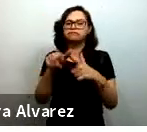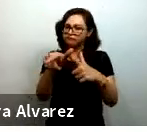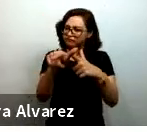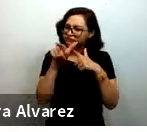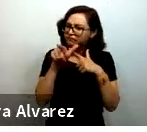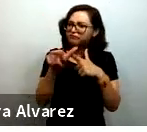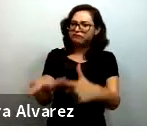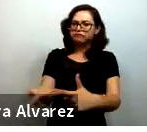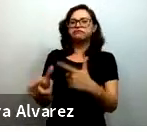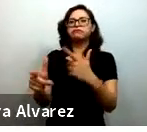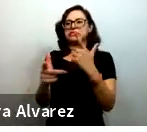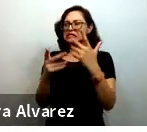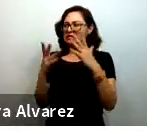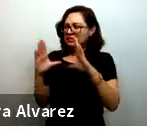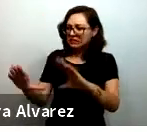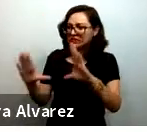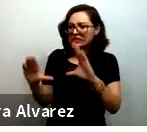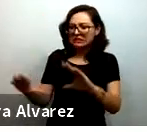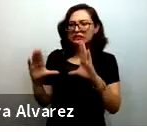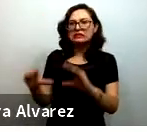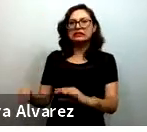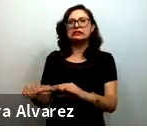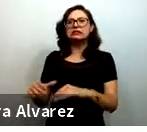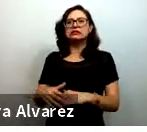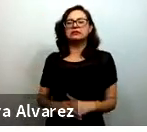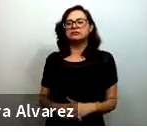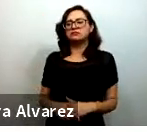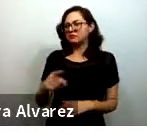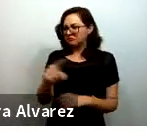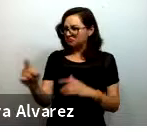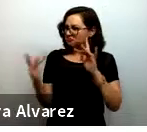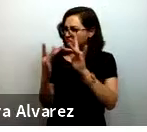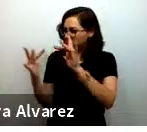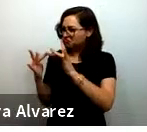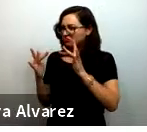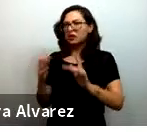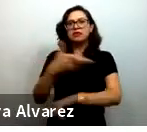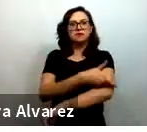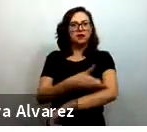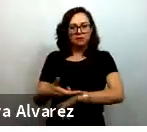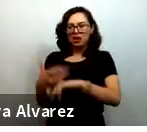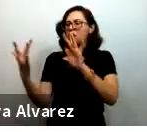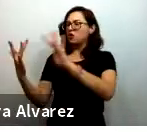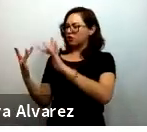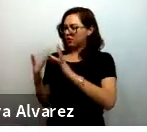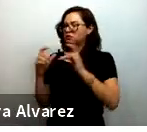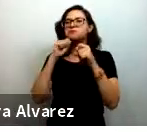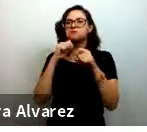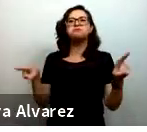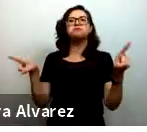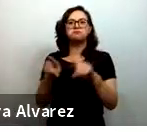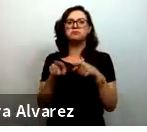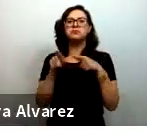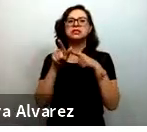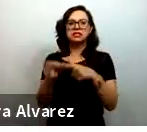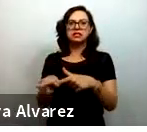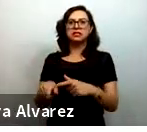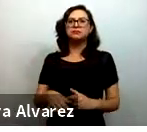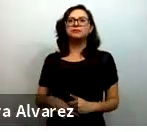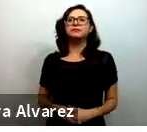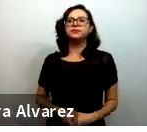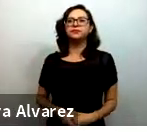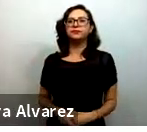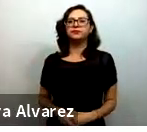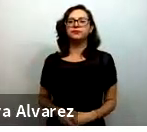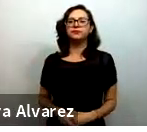educativa de sus estudiantes y familias, por supuesto. También tenemos que trabajar